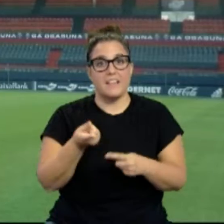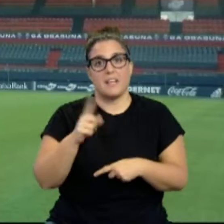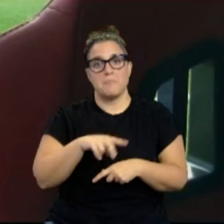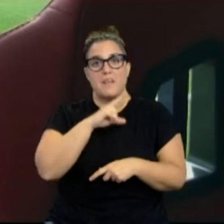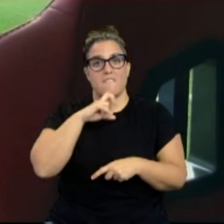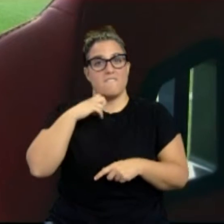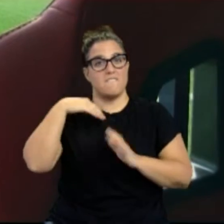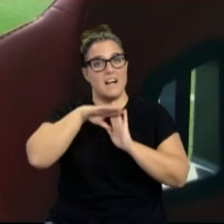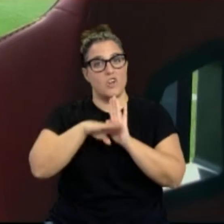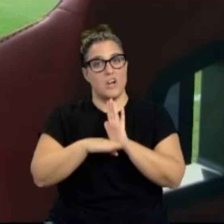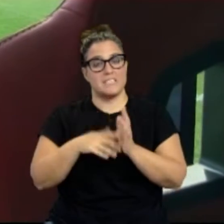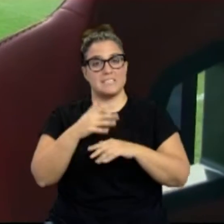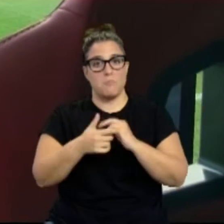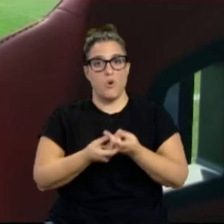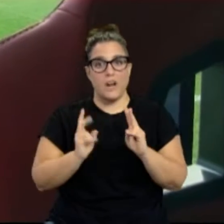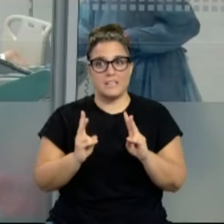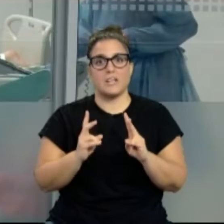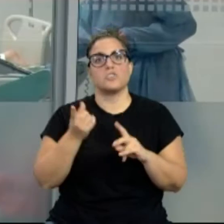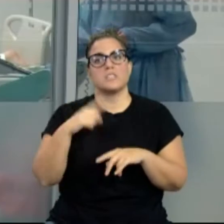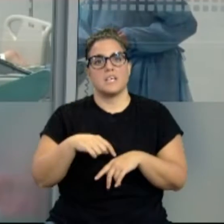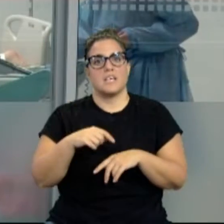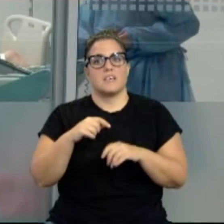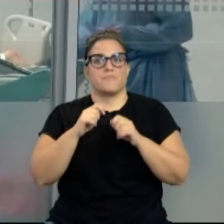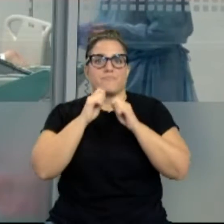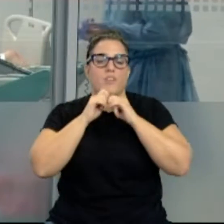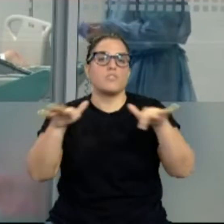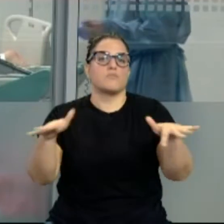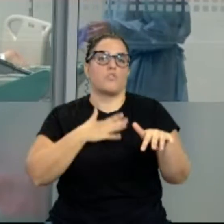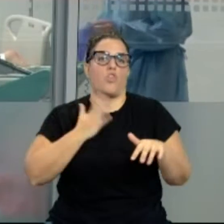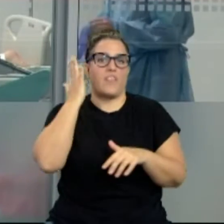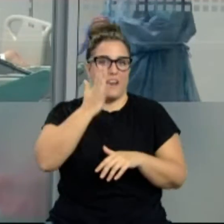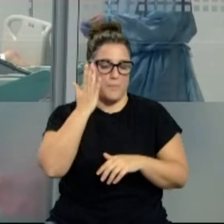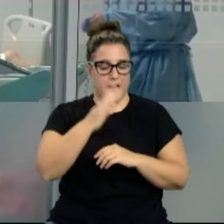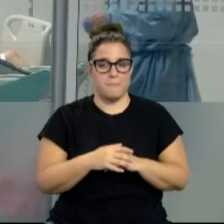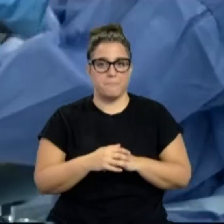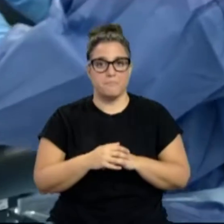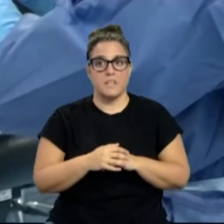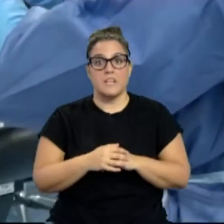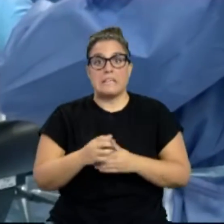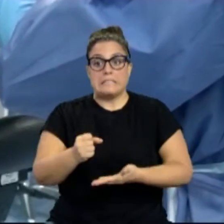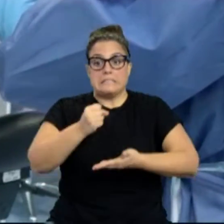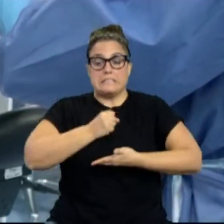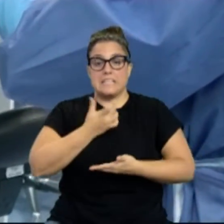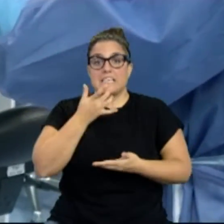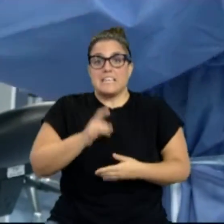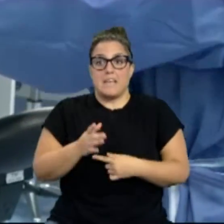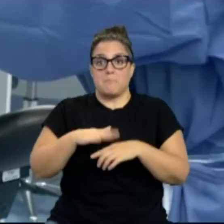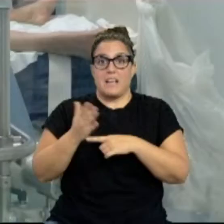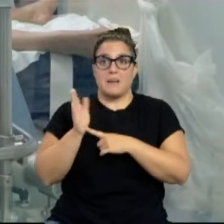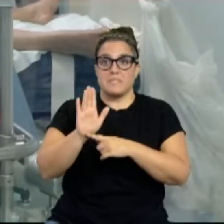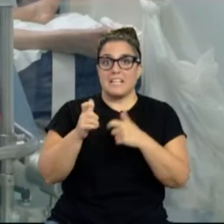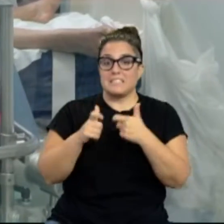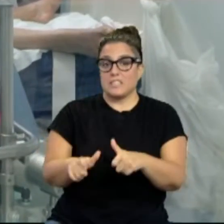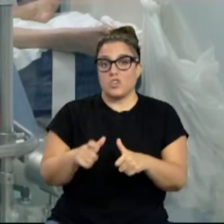democráticos o la proyección exterior de Navarra. El Ejecutivo todavía no ha detallado quién recogerá el galardón en representación del sector